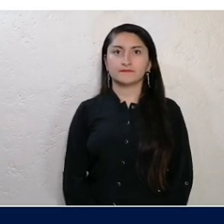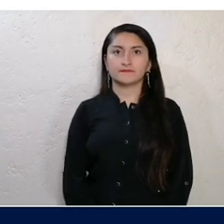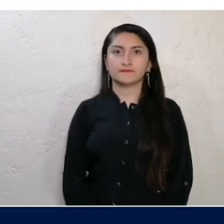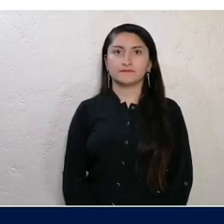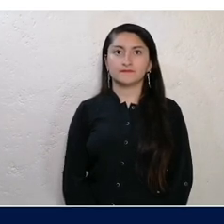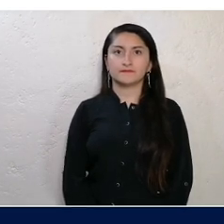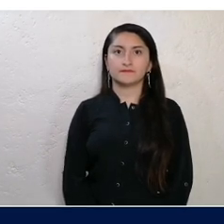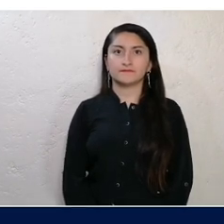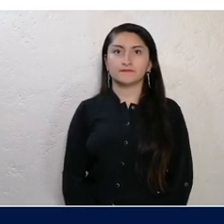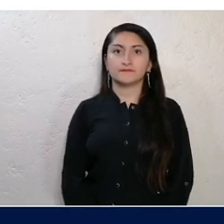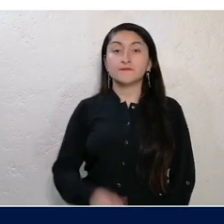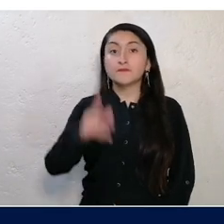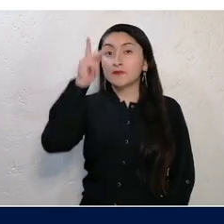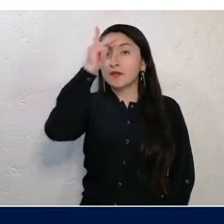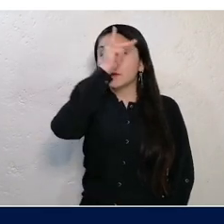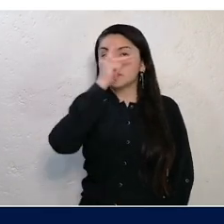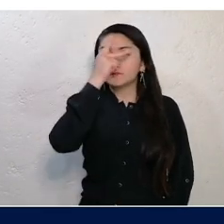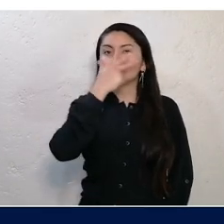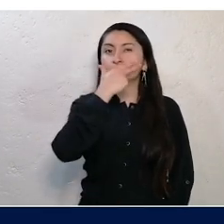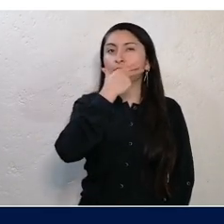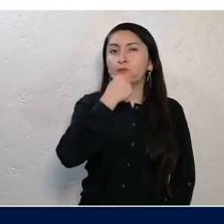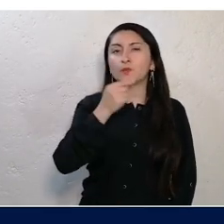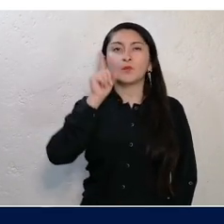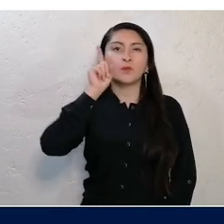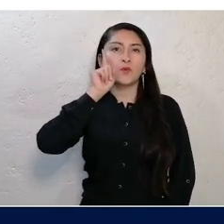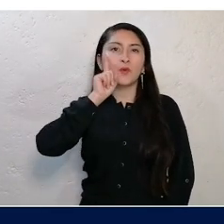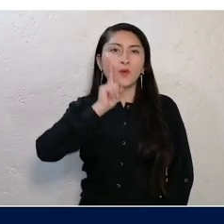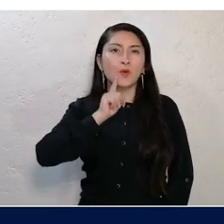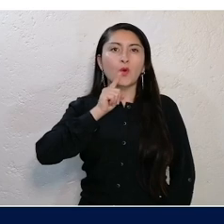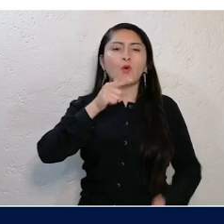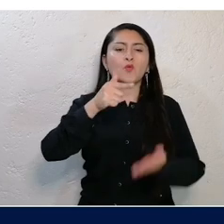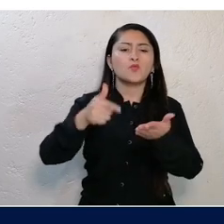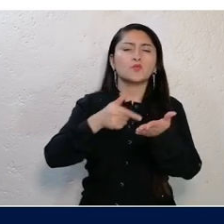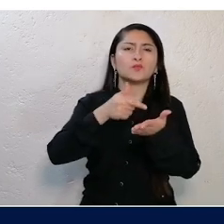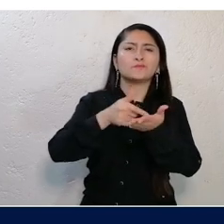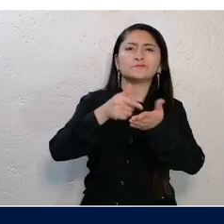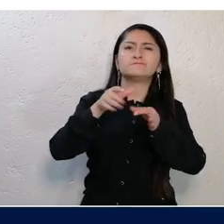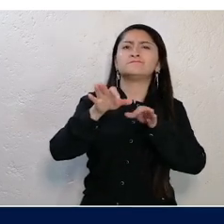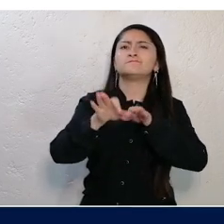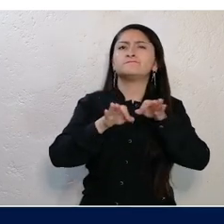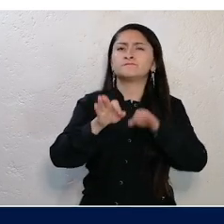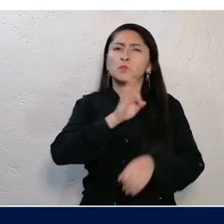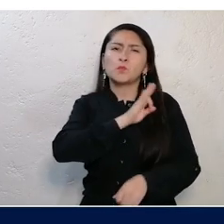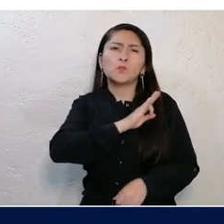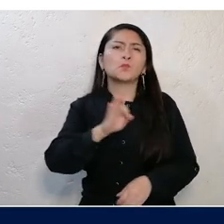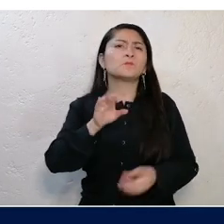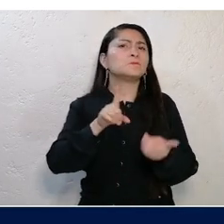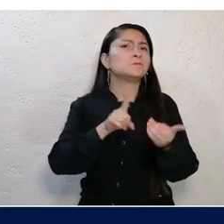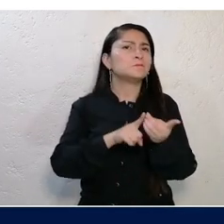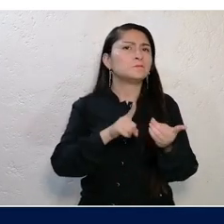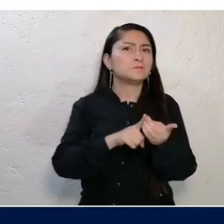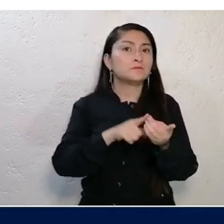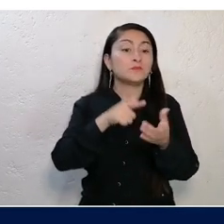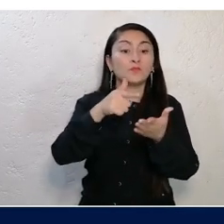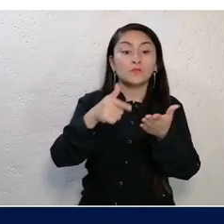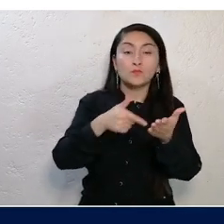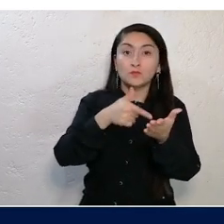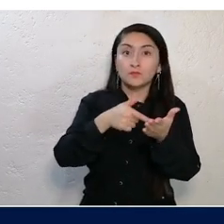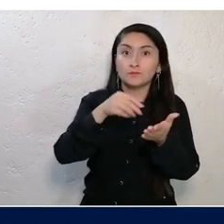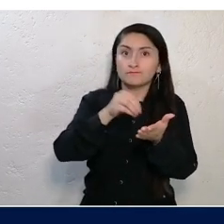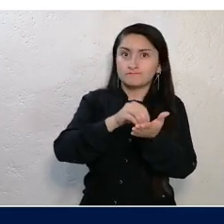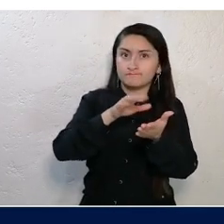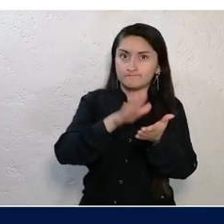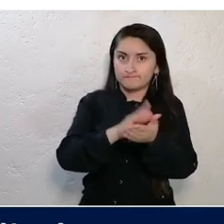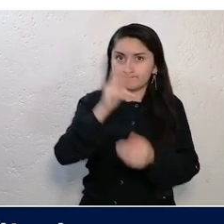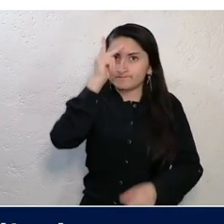el comportamiento humano. De esta manera, los psicólogos y las psicólogas pueden trabajar en escenarios